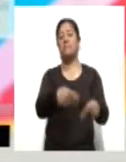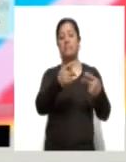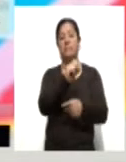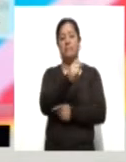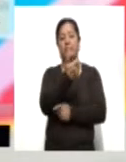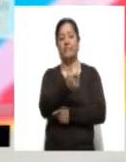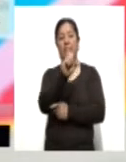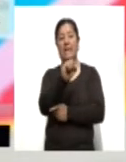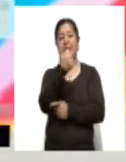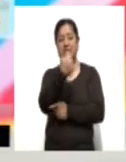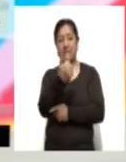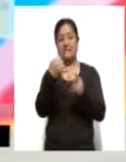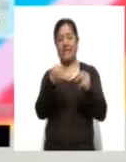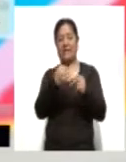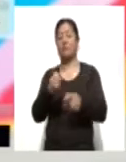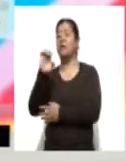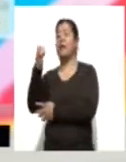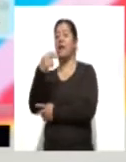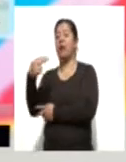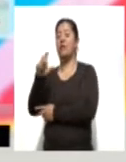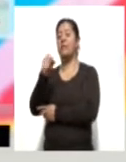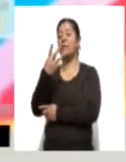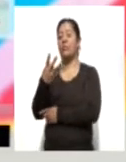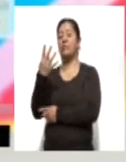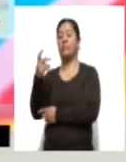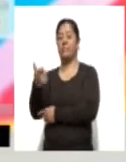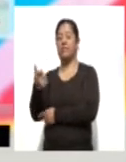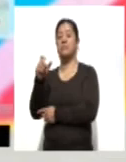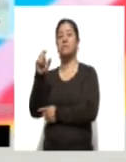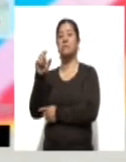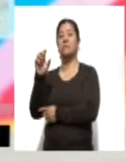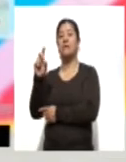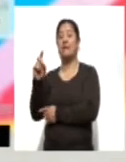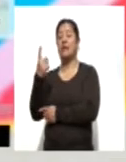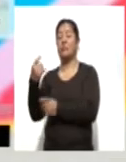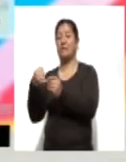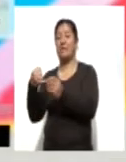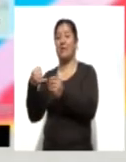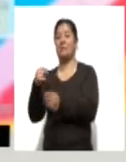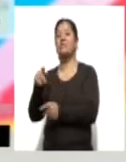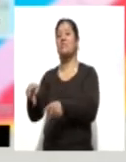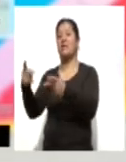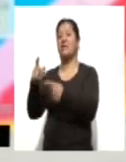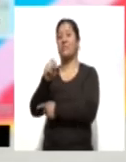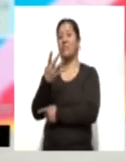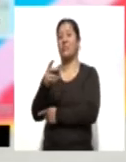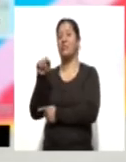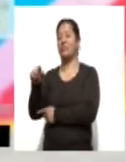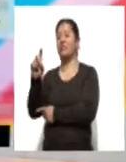pesos con 66 centavos. El euro 24 pesos con 31 centavos a la compra y 24 pesos con 32 centavos a la venta.